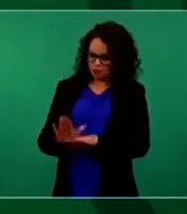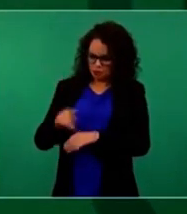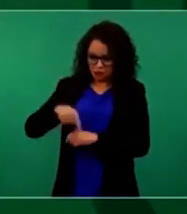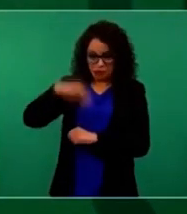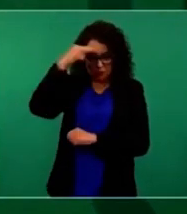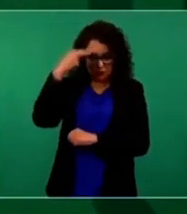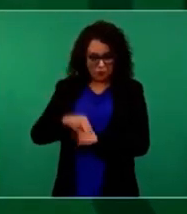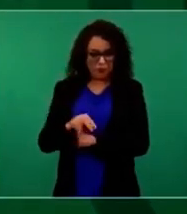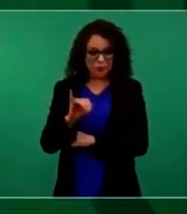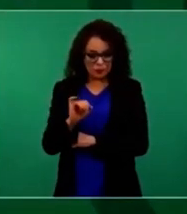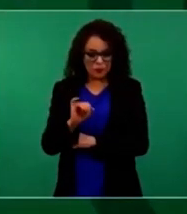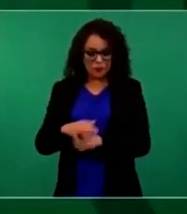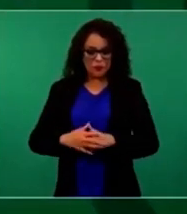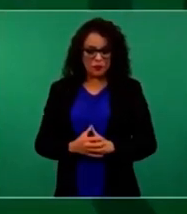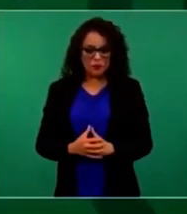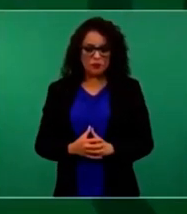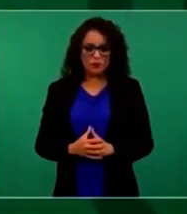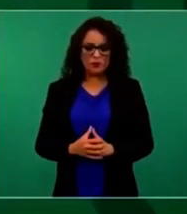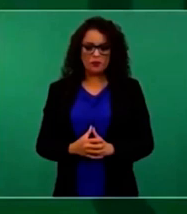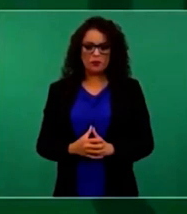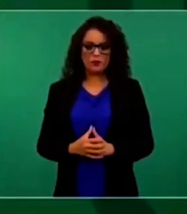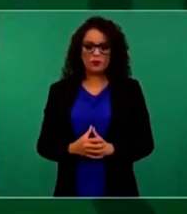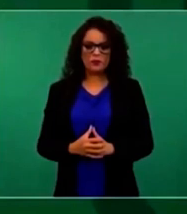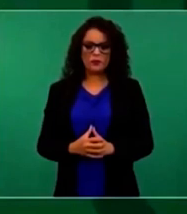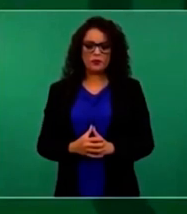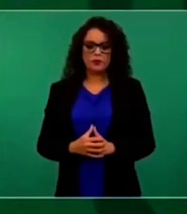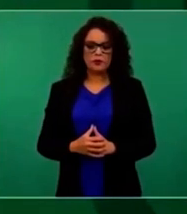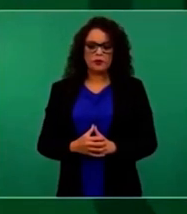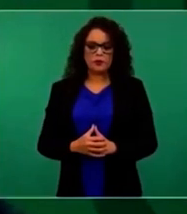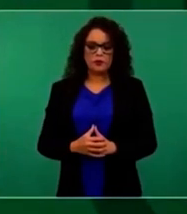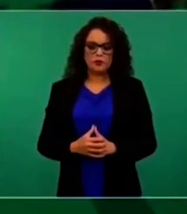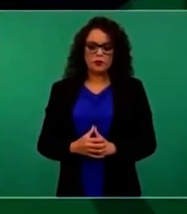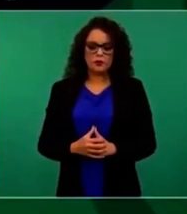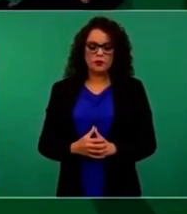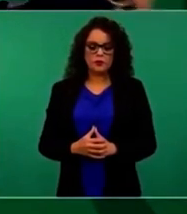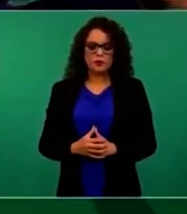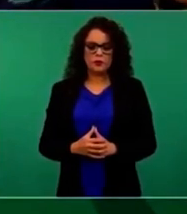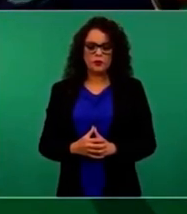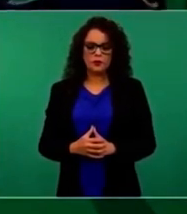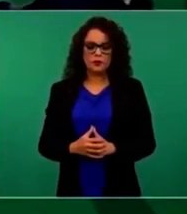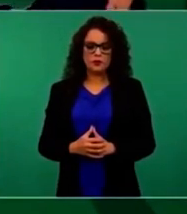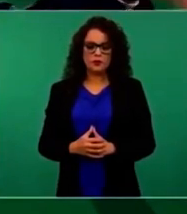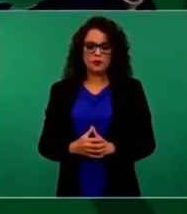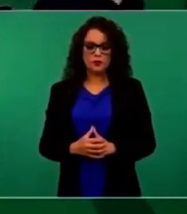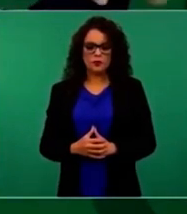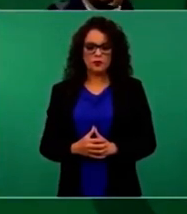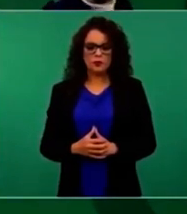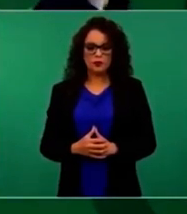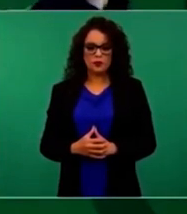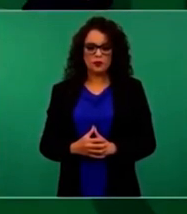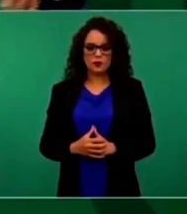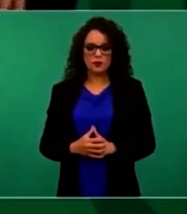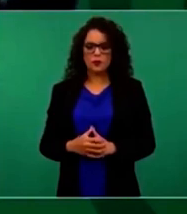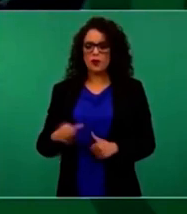porque lo invitaron a un encuentro de dirigentes de América